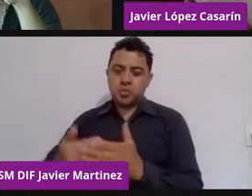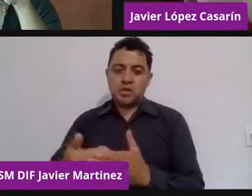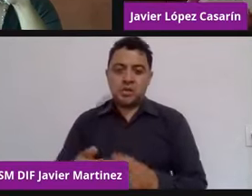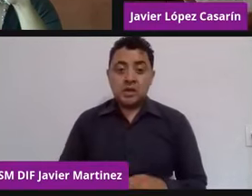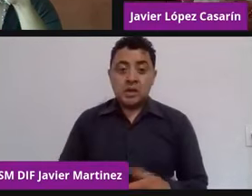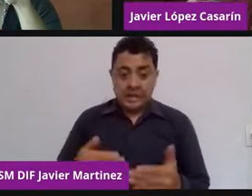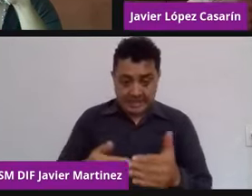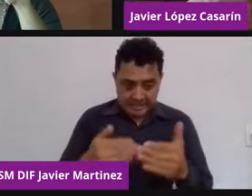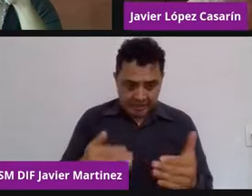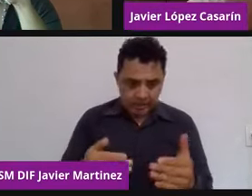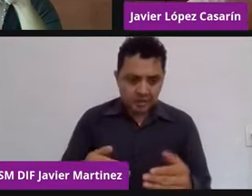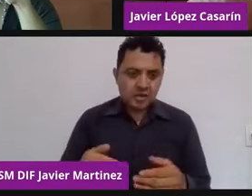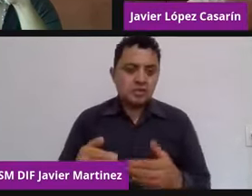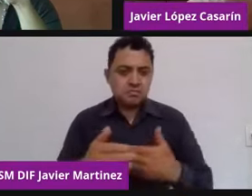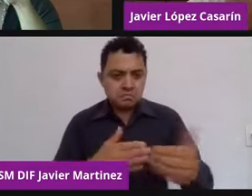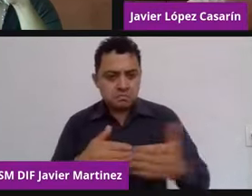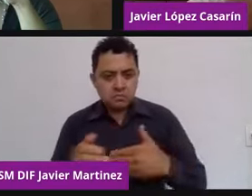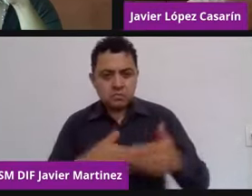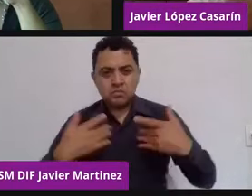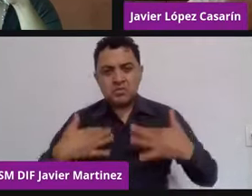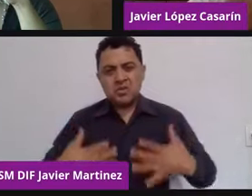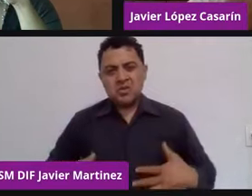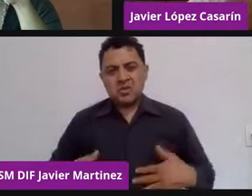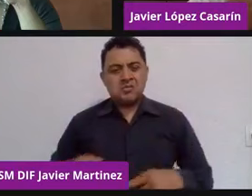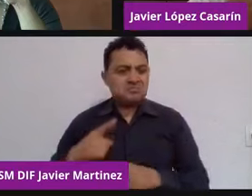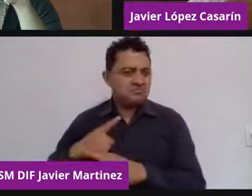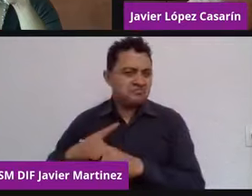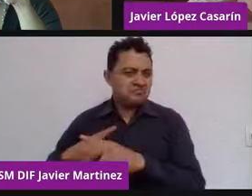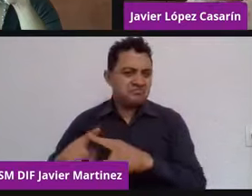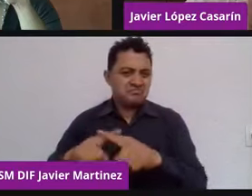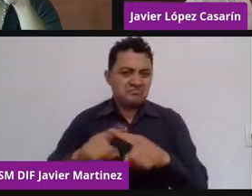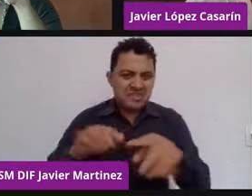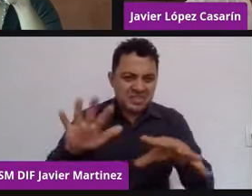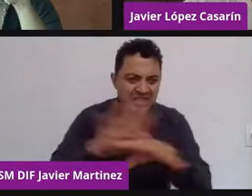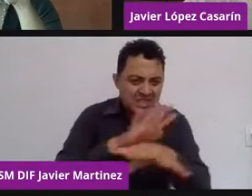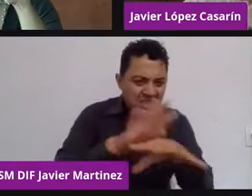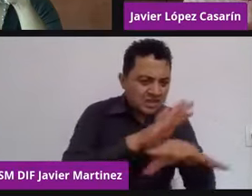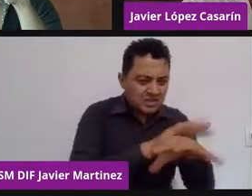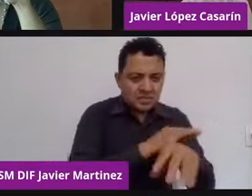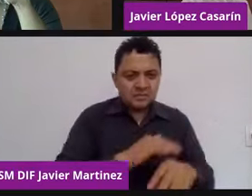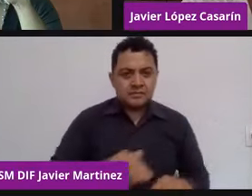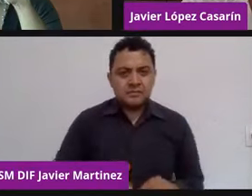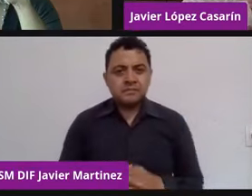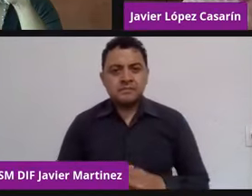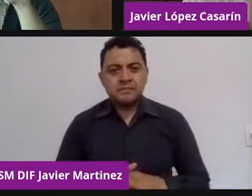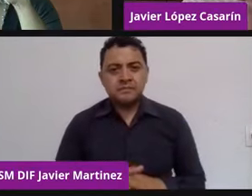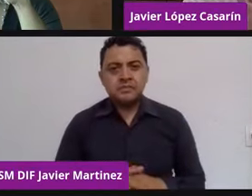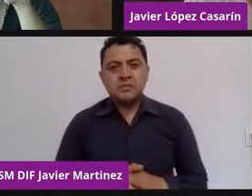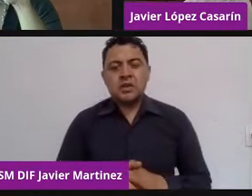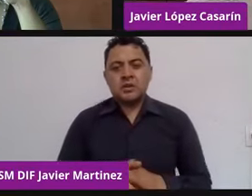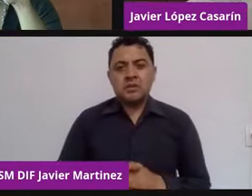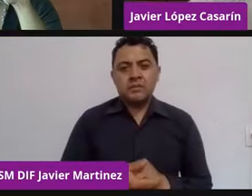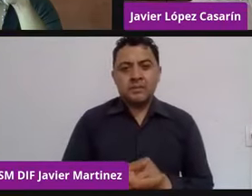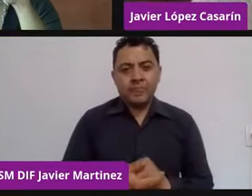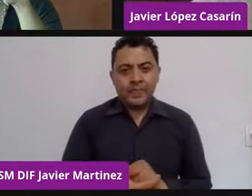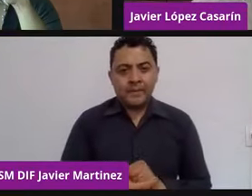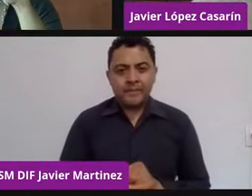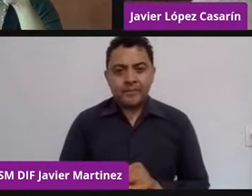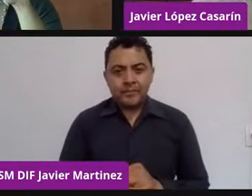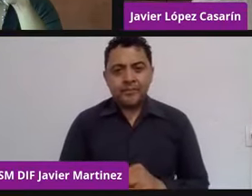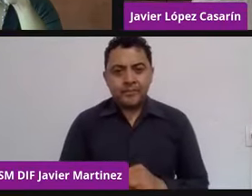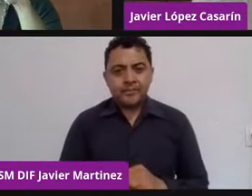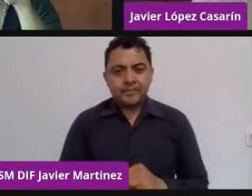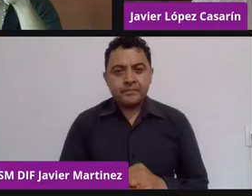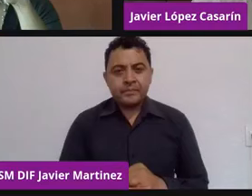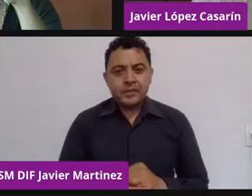el impacto que yo como consumidor estoy teniendo en mis hábitos, empiezo a moderarlos o empiezo a darles otra ruta.